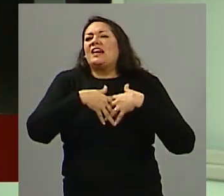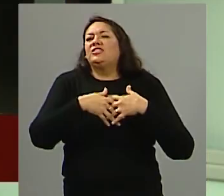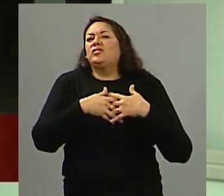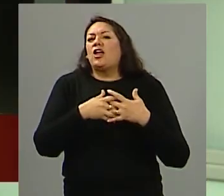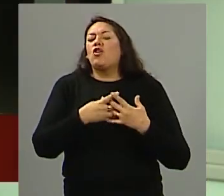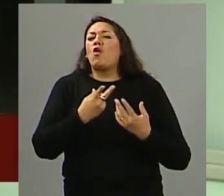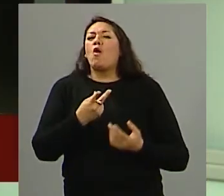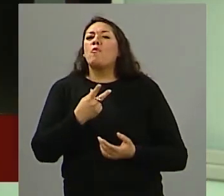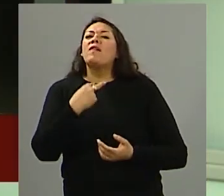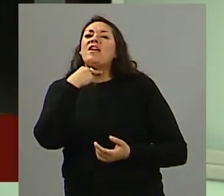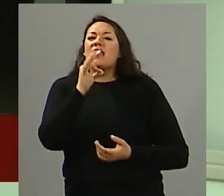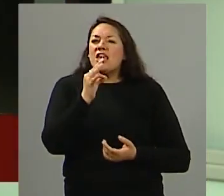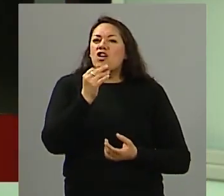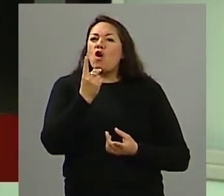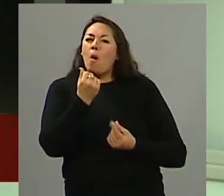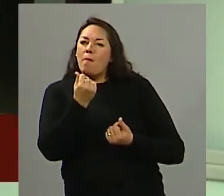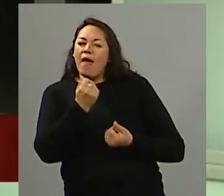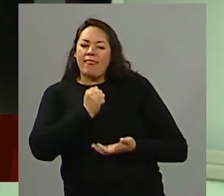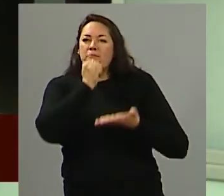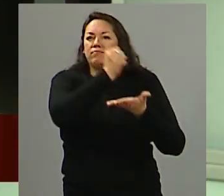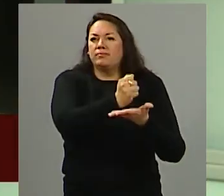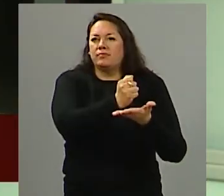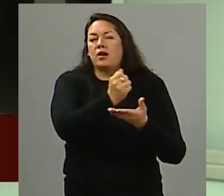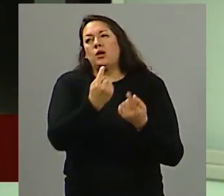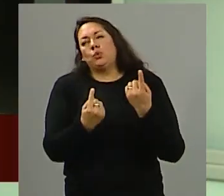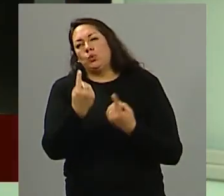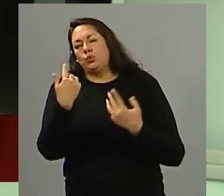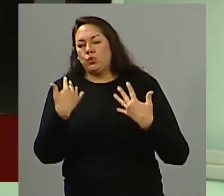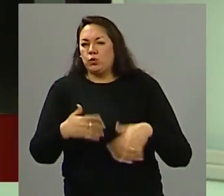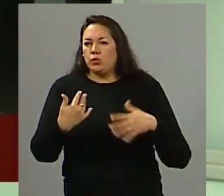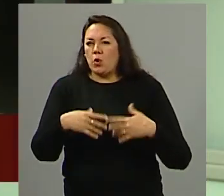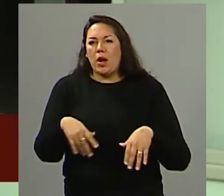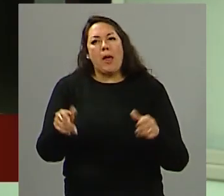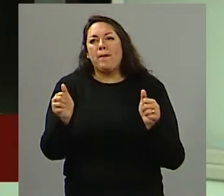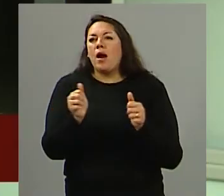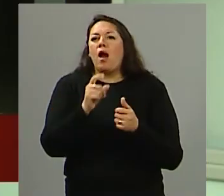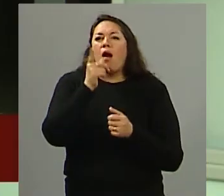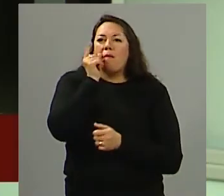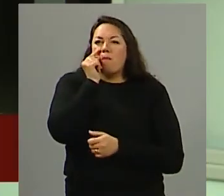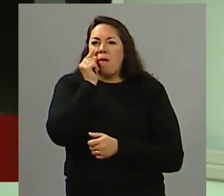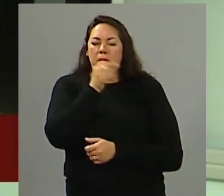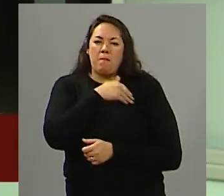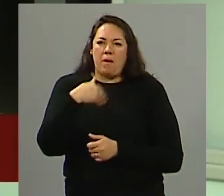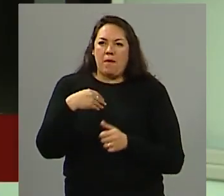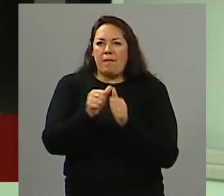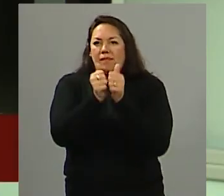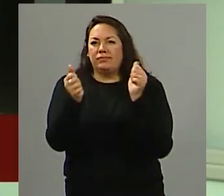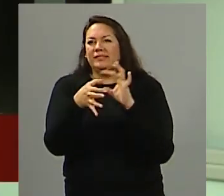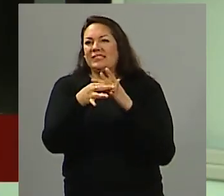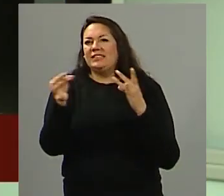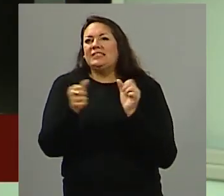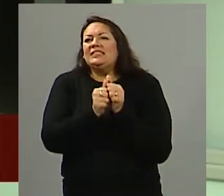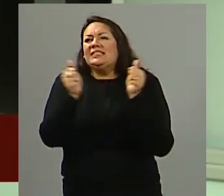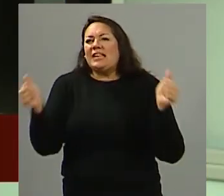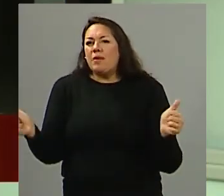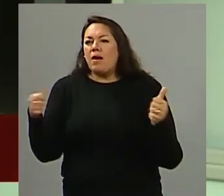familiares que a veces es un tema cuando los padres están separados cuando está a cargo de generalmente si el papá tiene un trabajo en blanco es